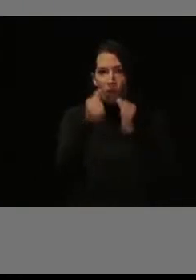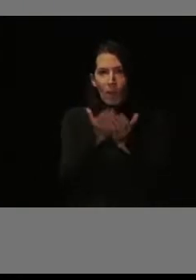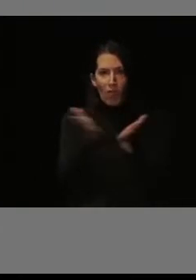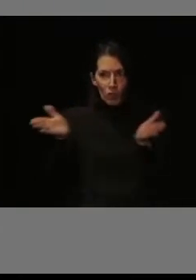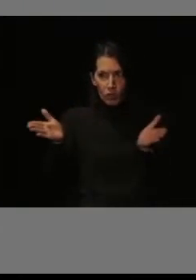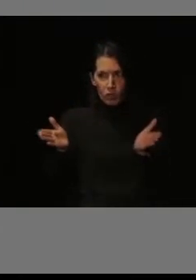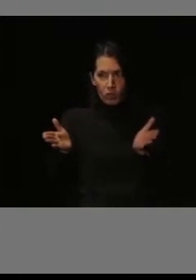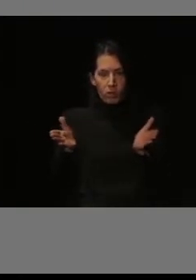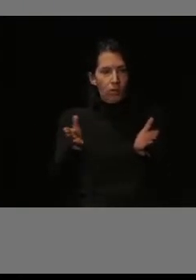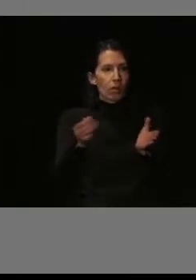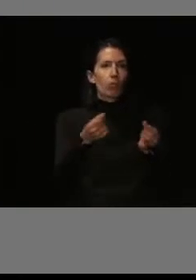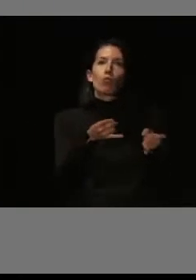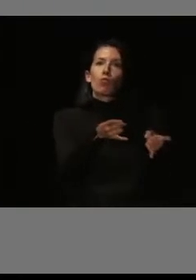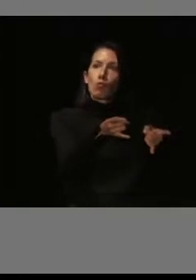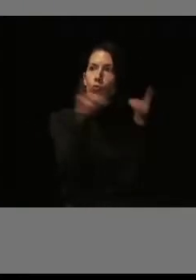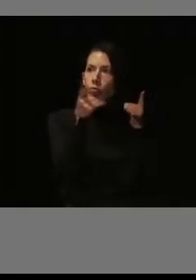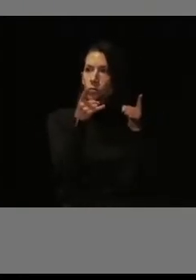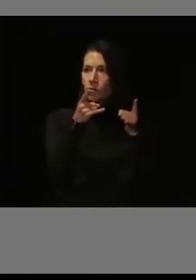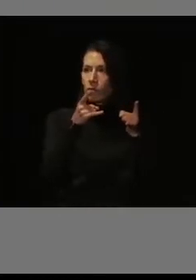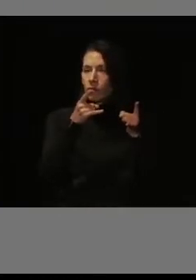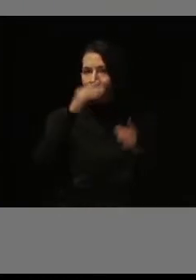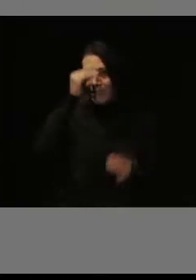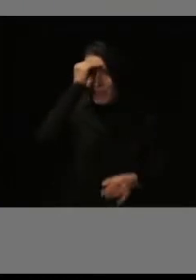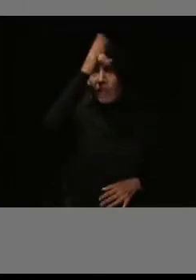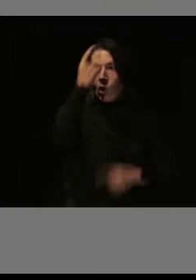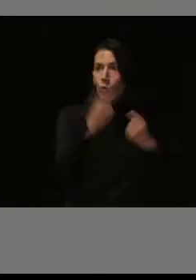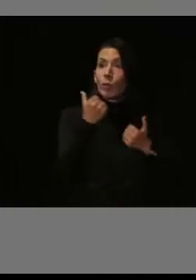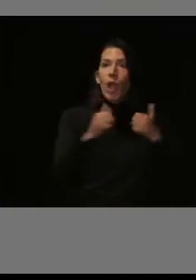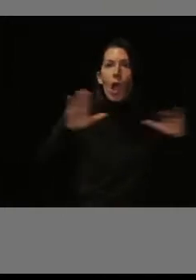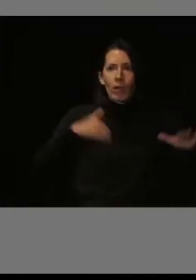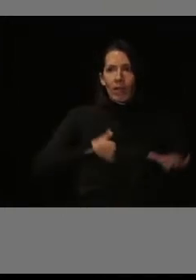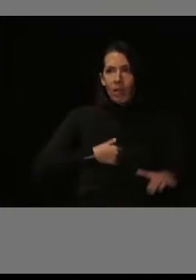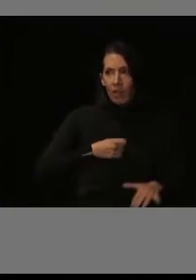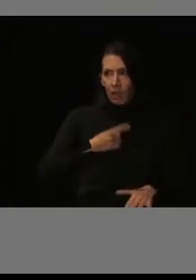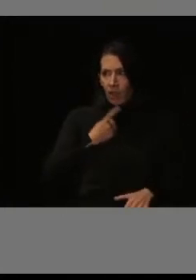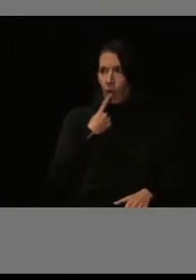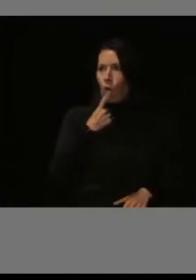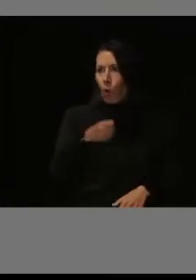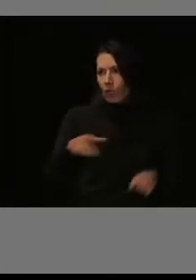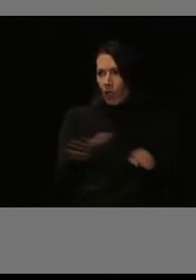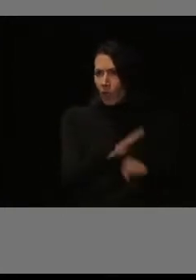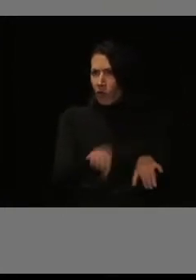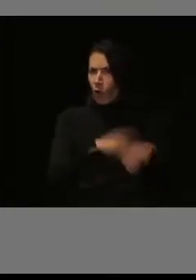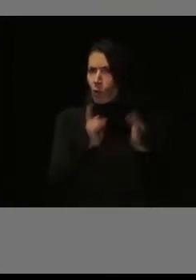alguna oposición en que tenemos dificultad para la cobertura de plaza.